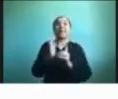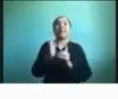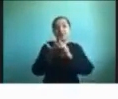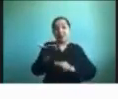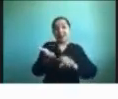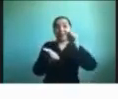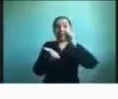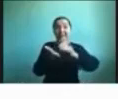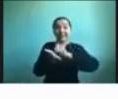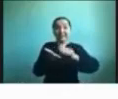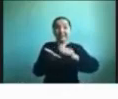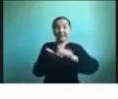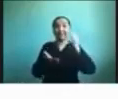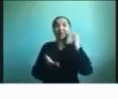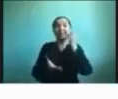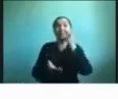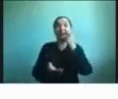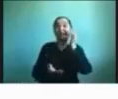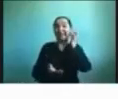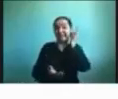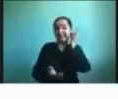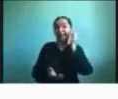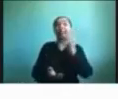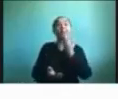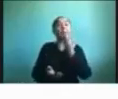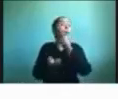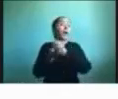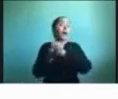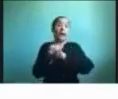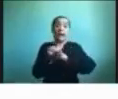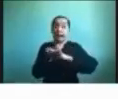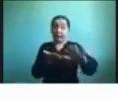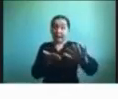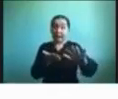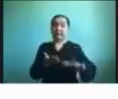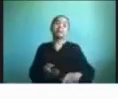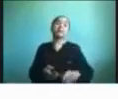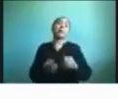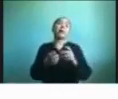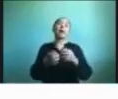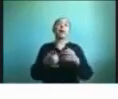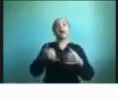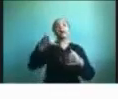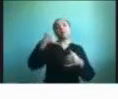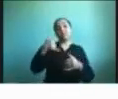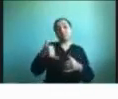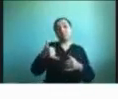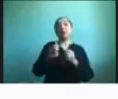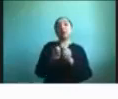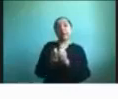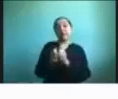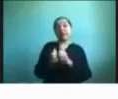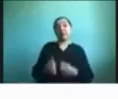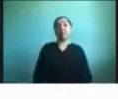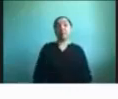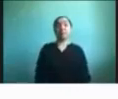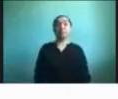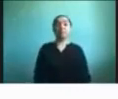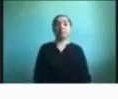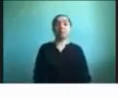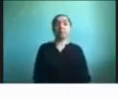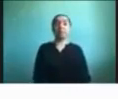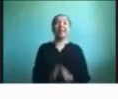Esta aplicación también se encuentra gratuita para sistemas Android e iOS. Como libros